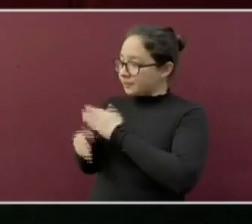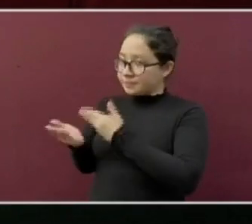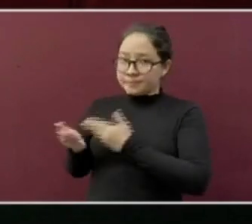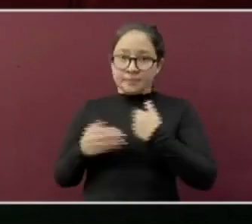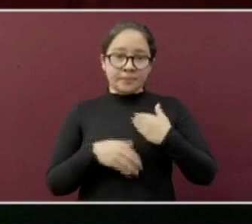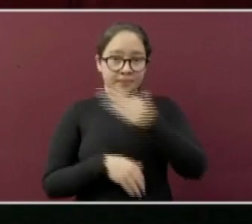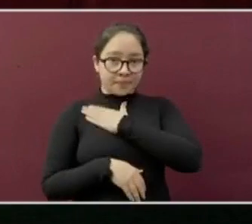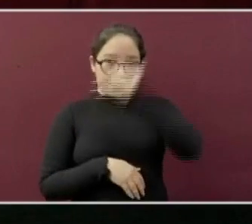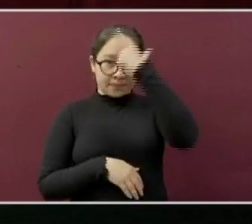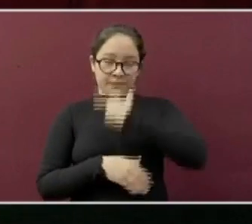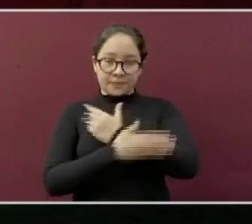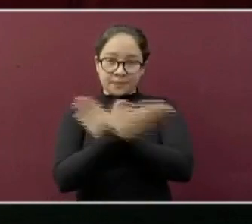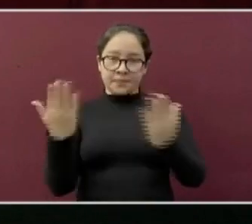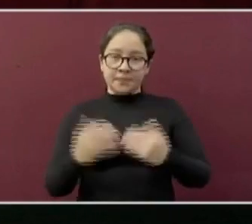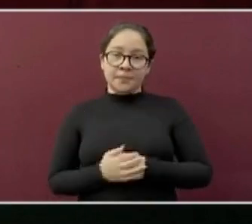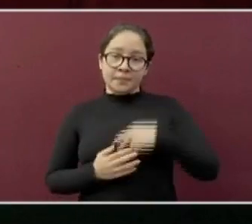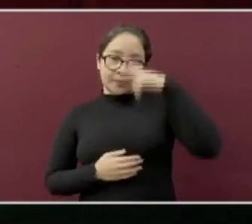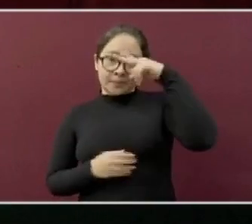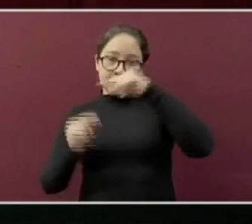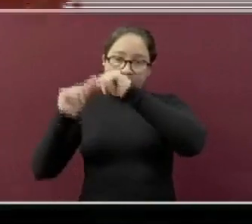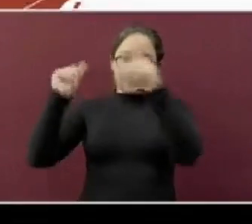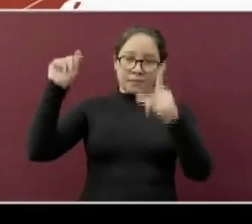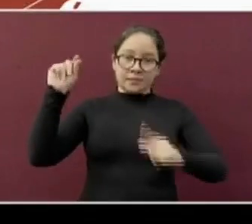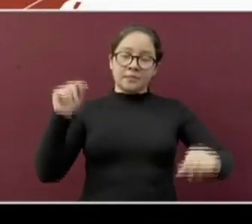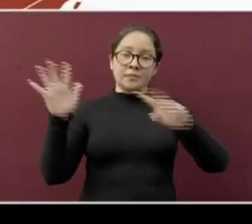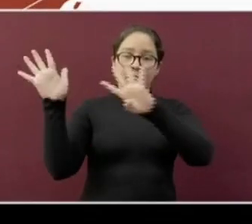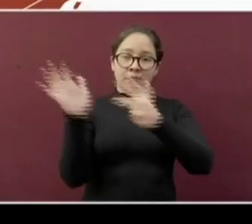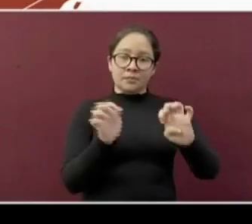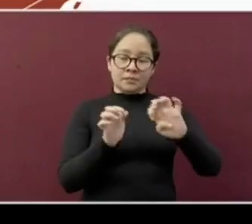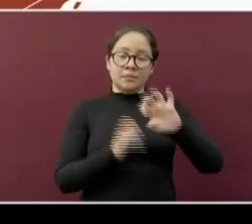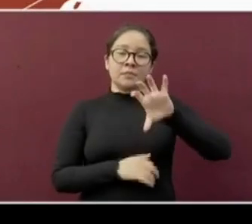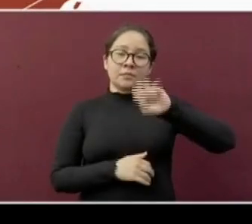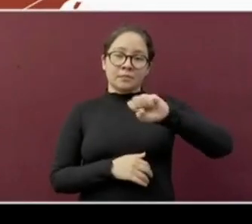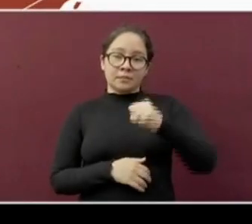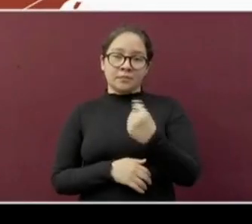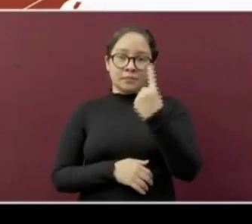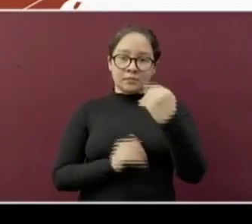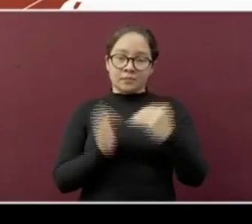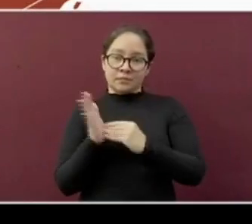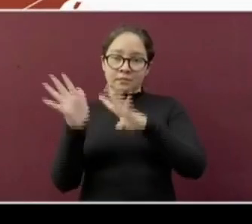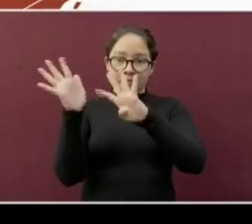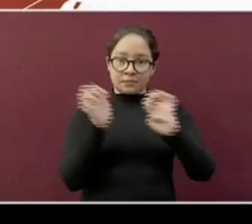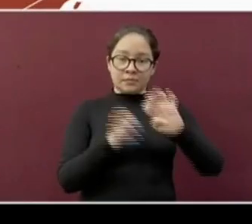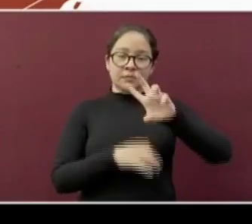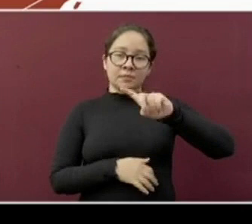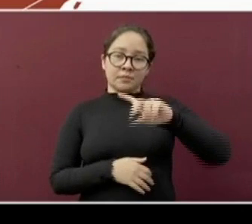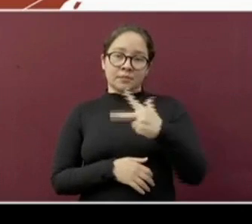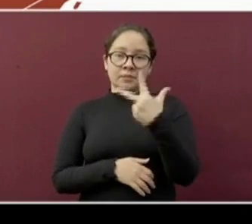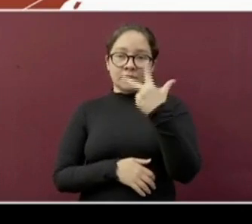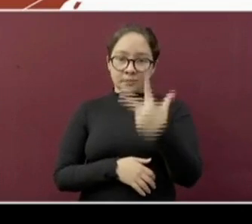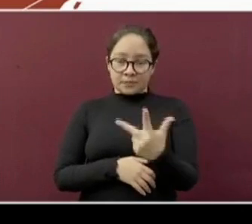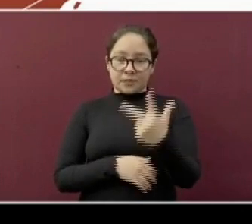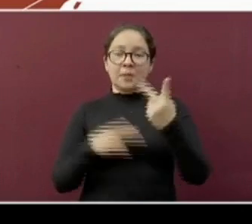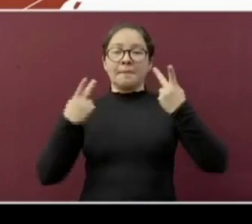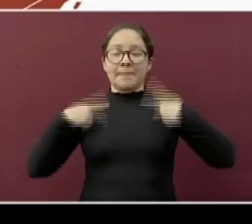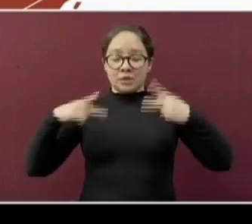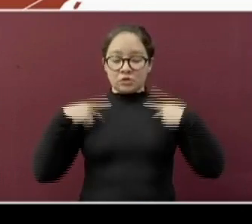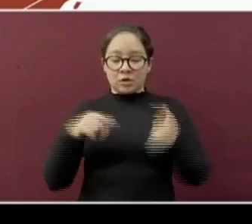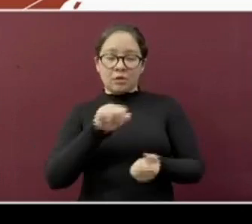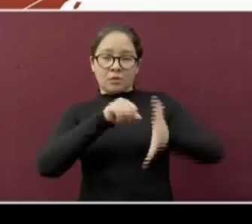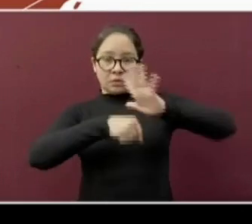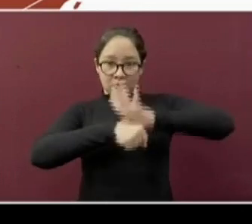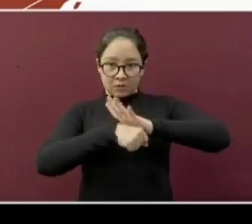Buenas noches a todos. A nivel nacional son 961,938 los casos